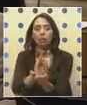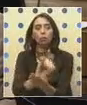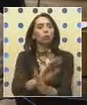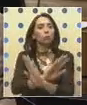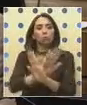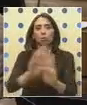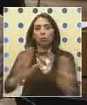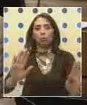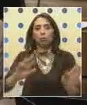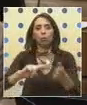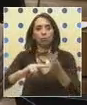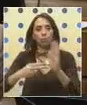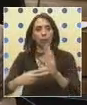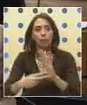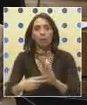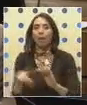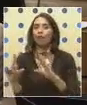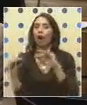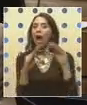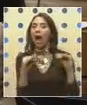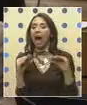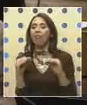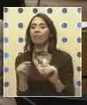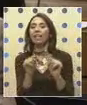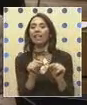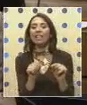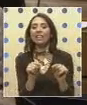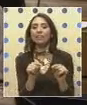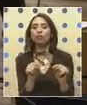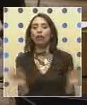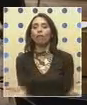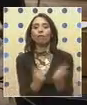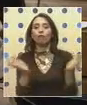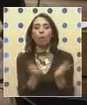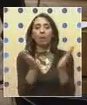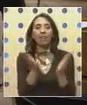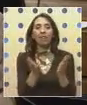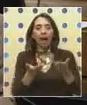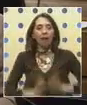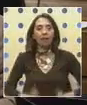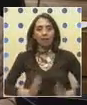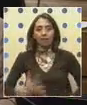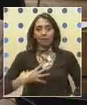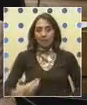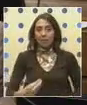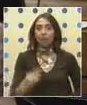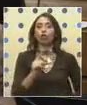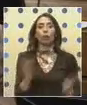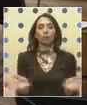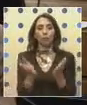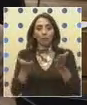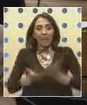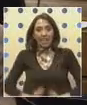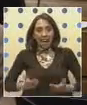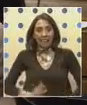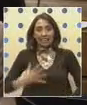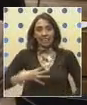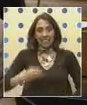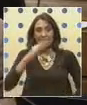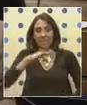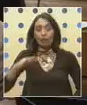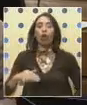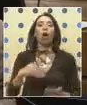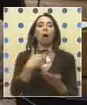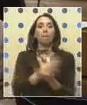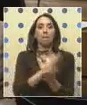problema. Pero no hablemos que eso es fomentar la fertilidad. Para fomentar la fertilidad establezcamos planes